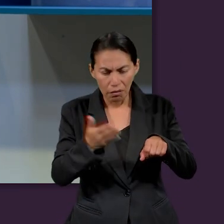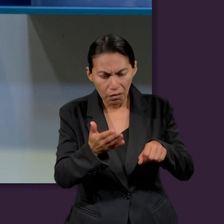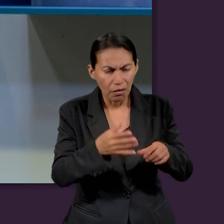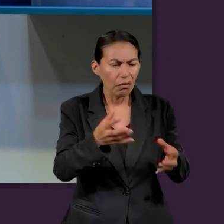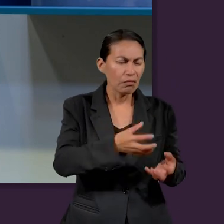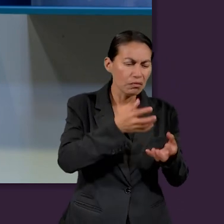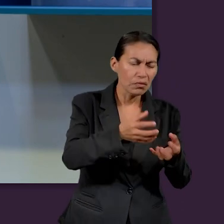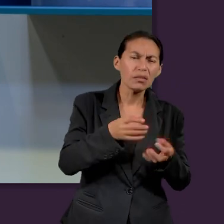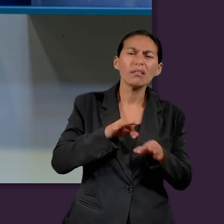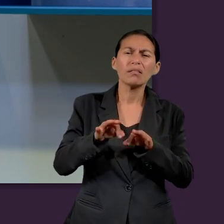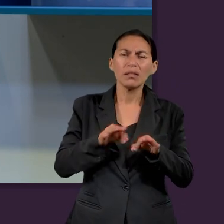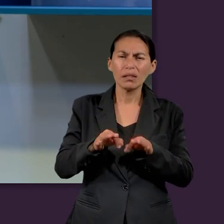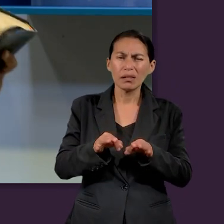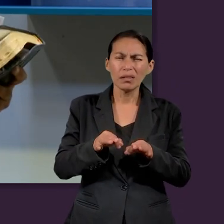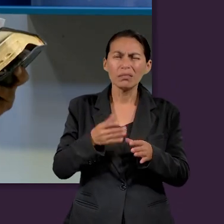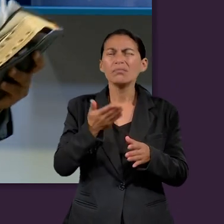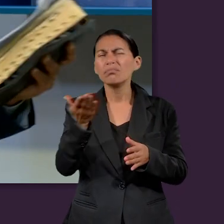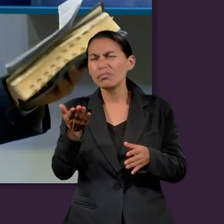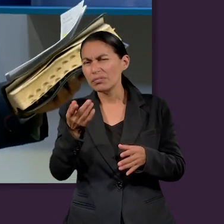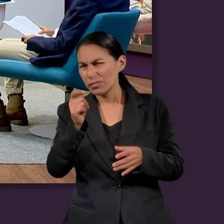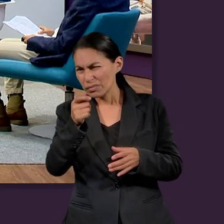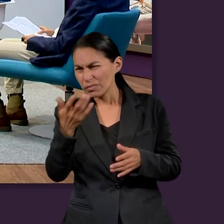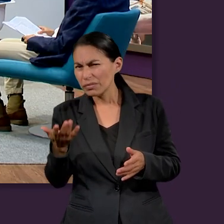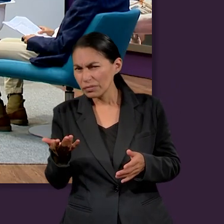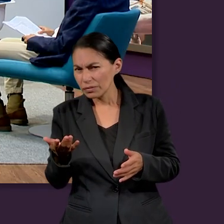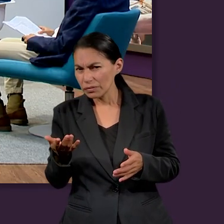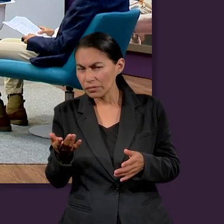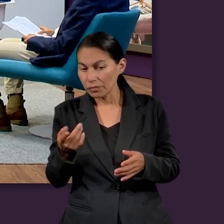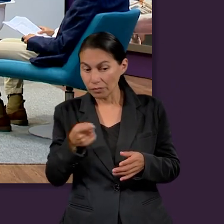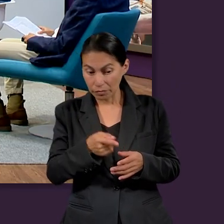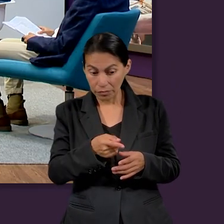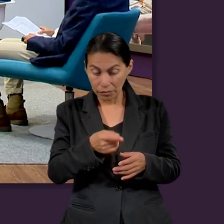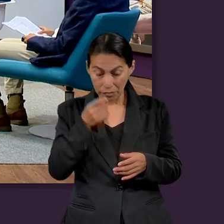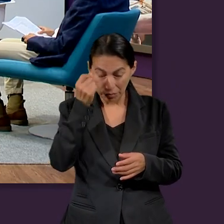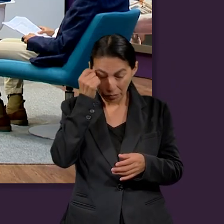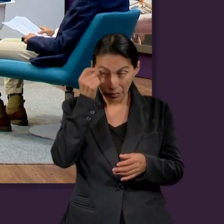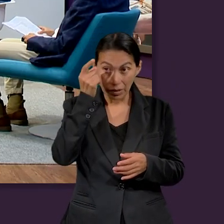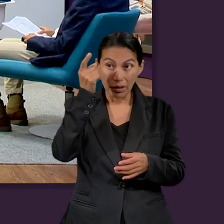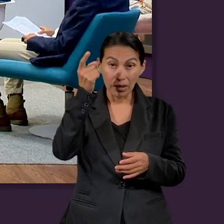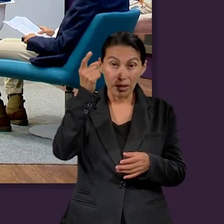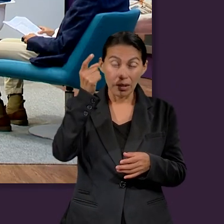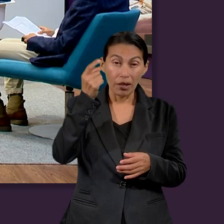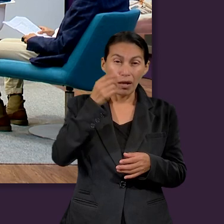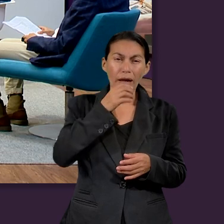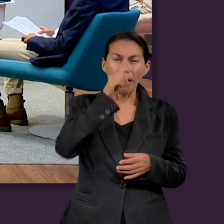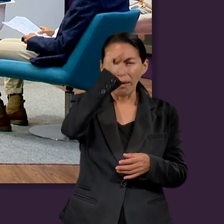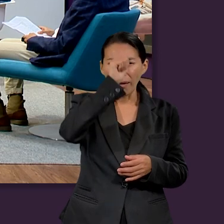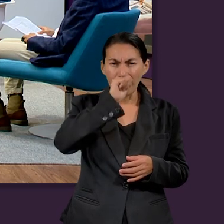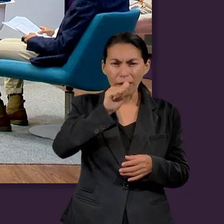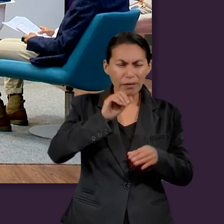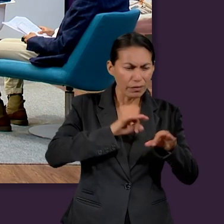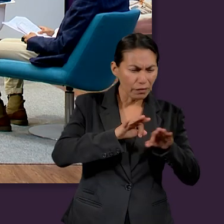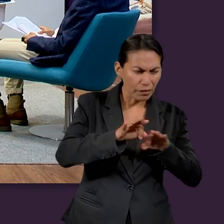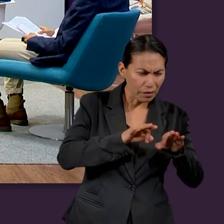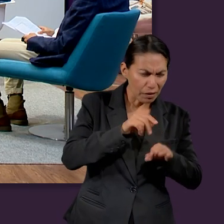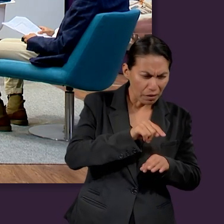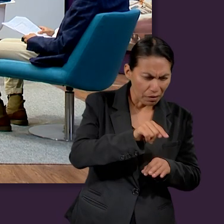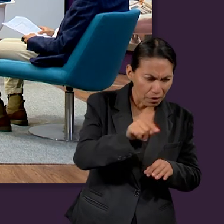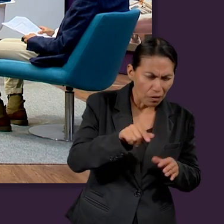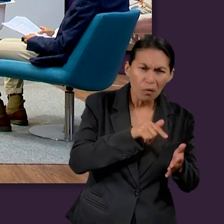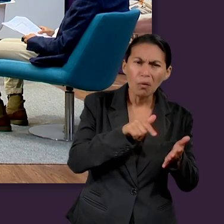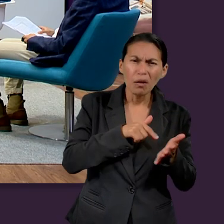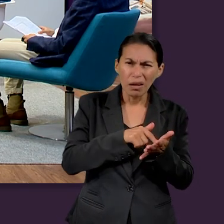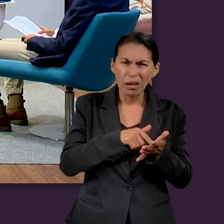¿Cómo se imaginan ustedes ese lugar al cual iba Adán a trabajar?